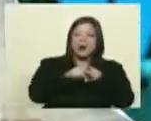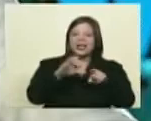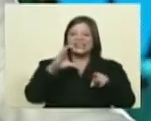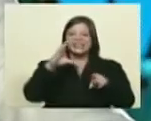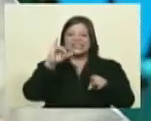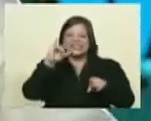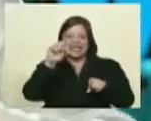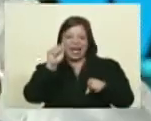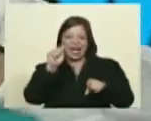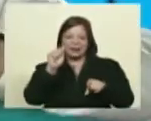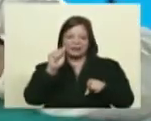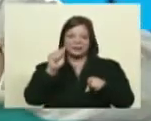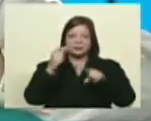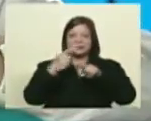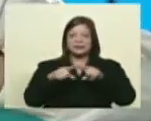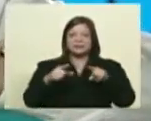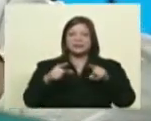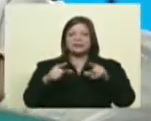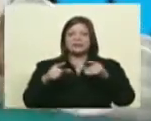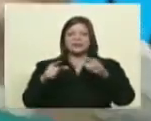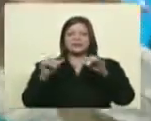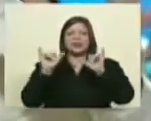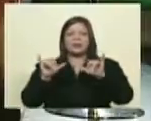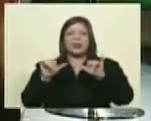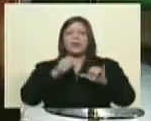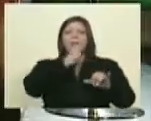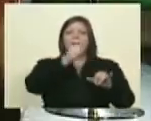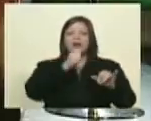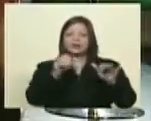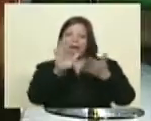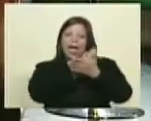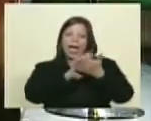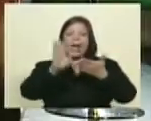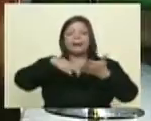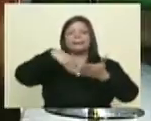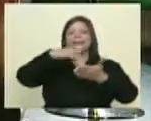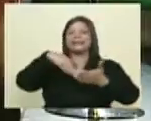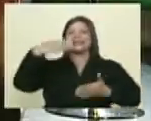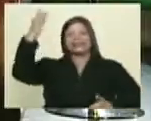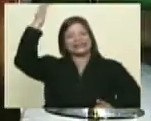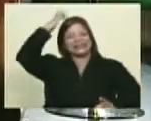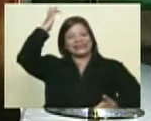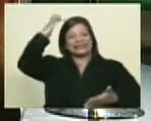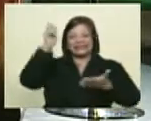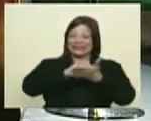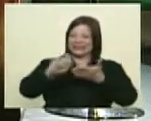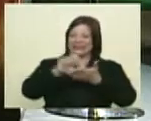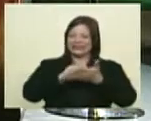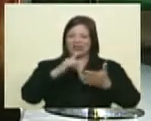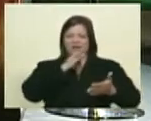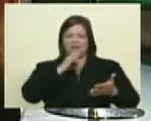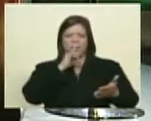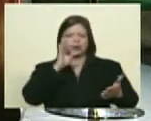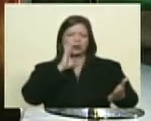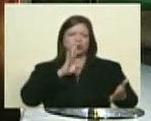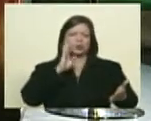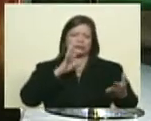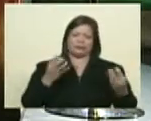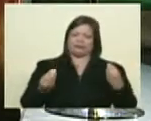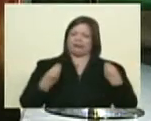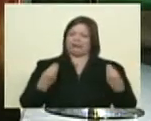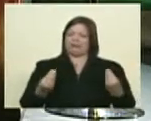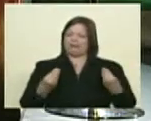que eran del Mossad. Pero entonces los propios periodistas maquillaban esa información porque obviamente la veracidad de esos informes y el sesgo de esos informes